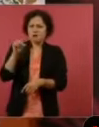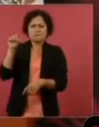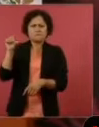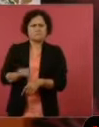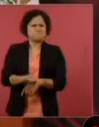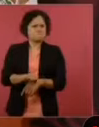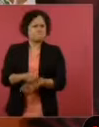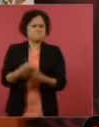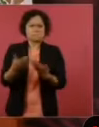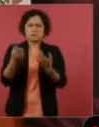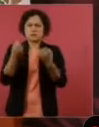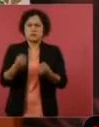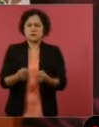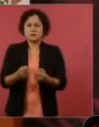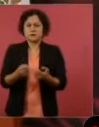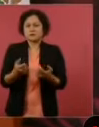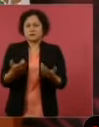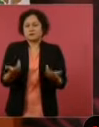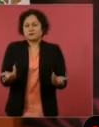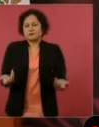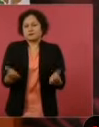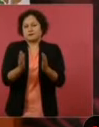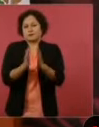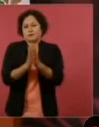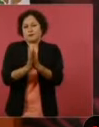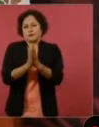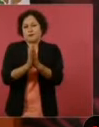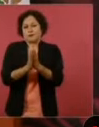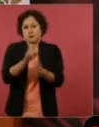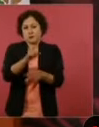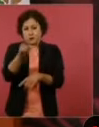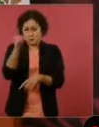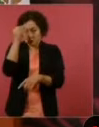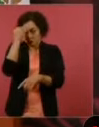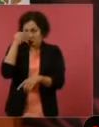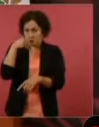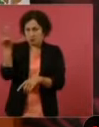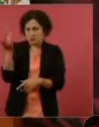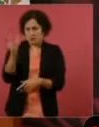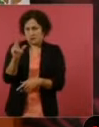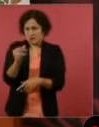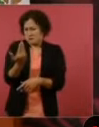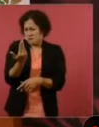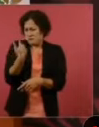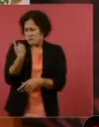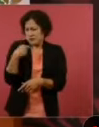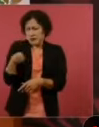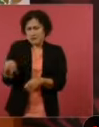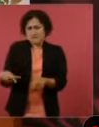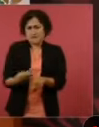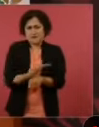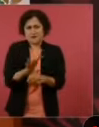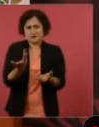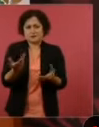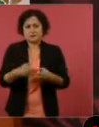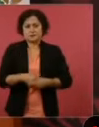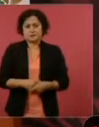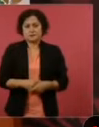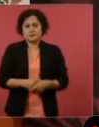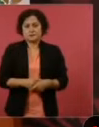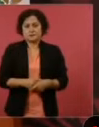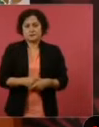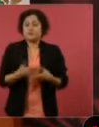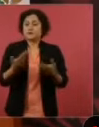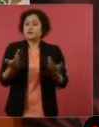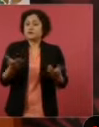no hay que padecer de amnesia, se acaba de suceder esto y por